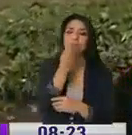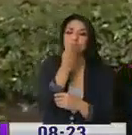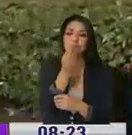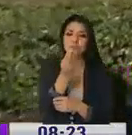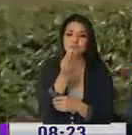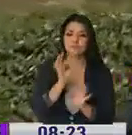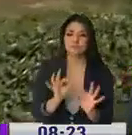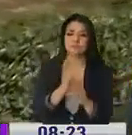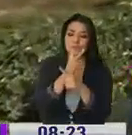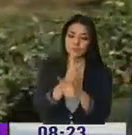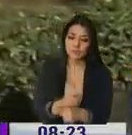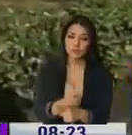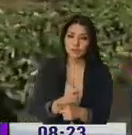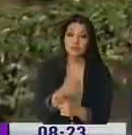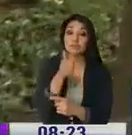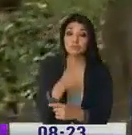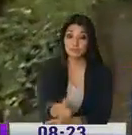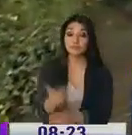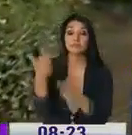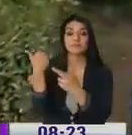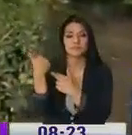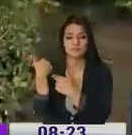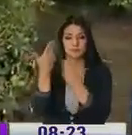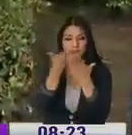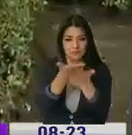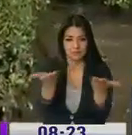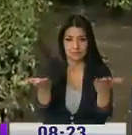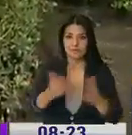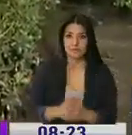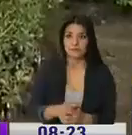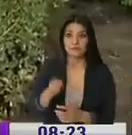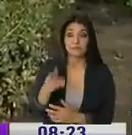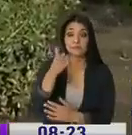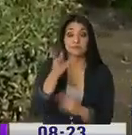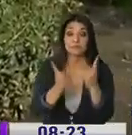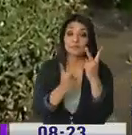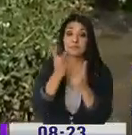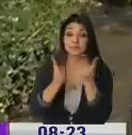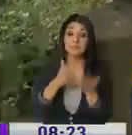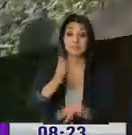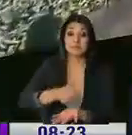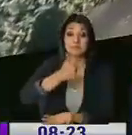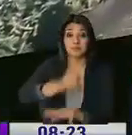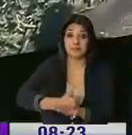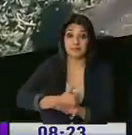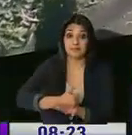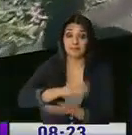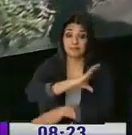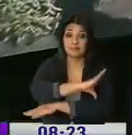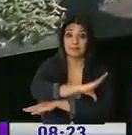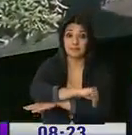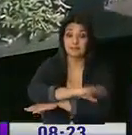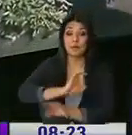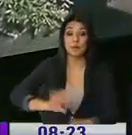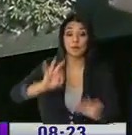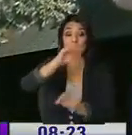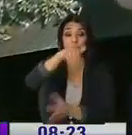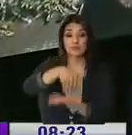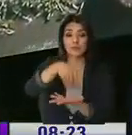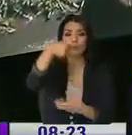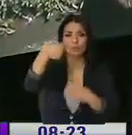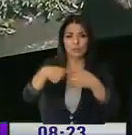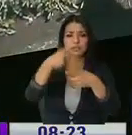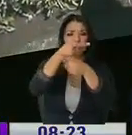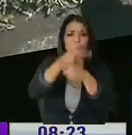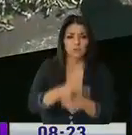pues con el cuidado de también los vecinos. Así que, Robert, cuando visitemos la Plaza Grande y todos estos lugares del Centro Histórico, hay que tener